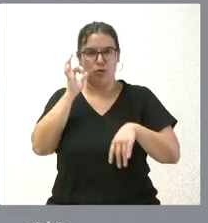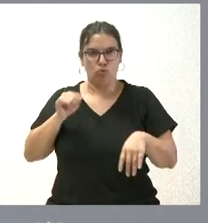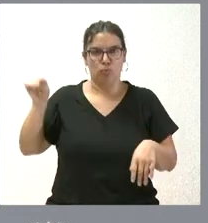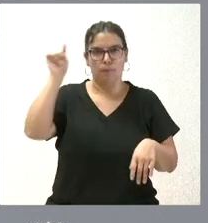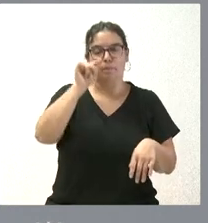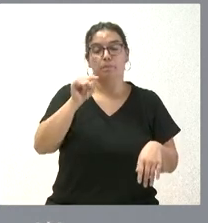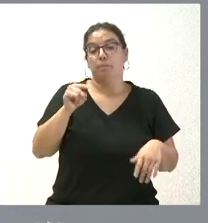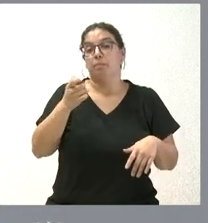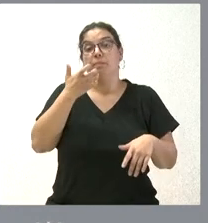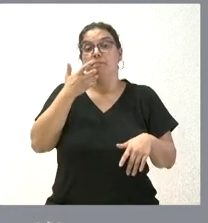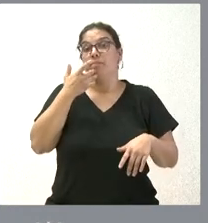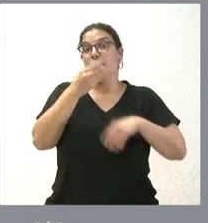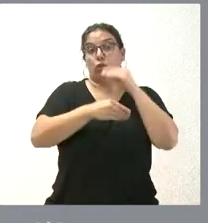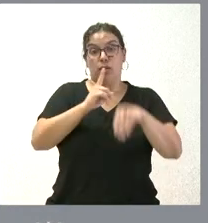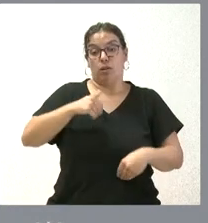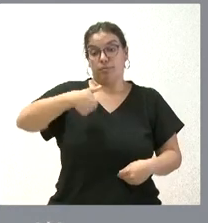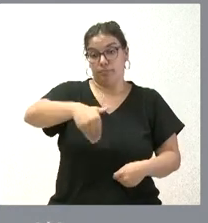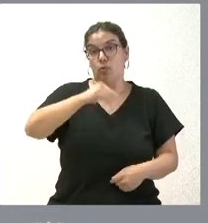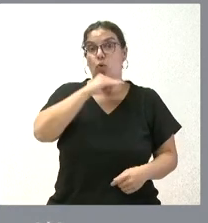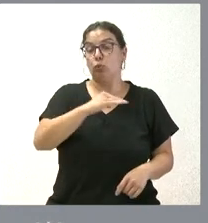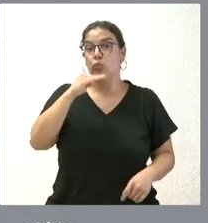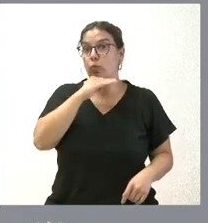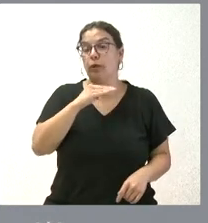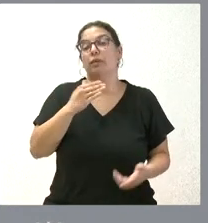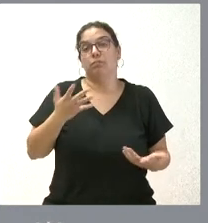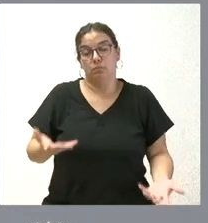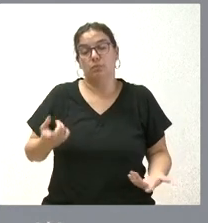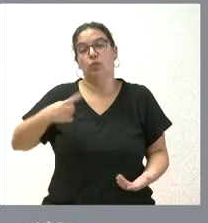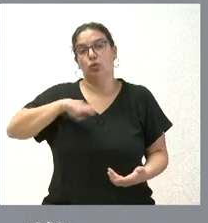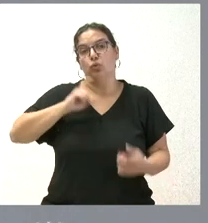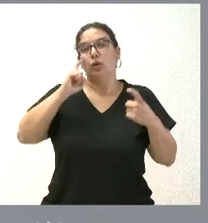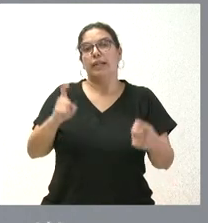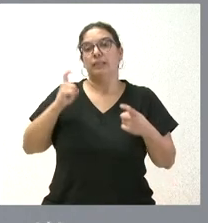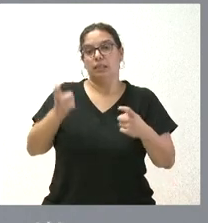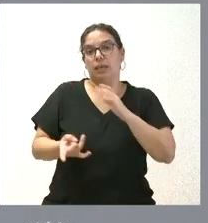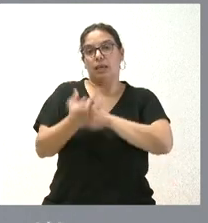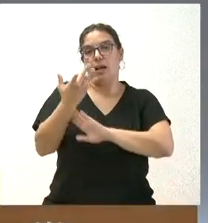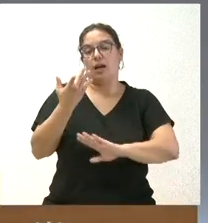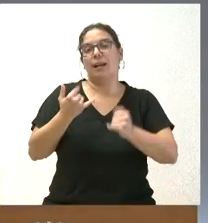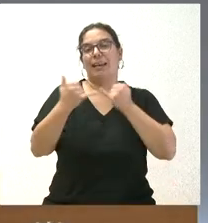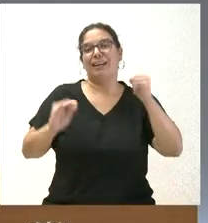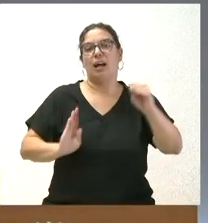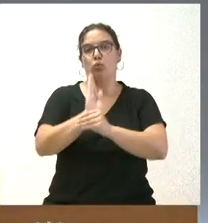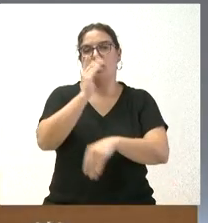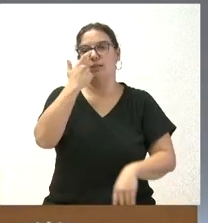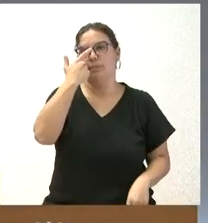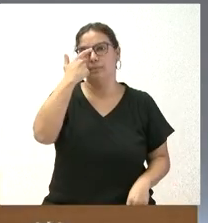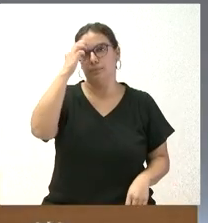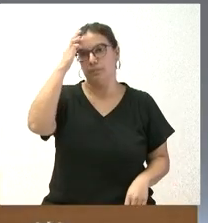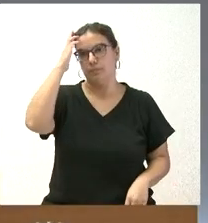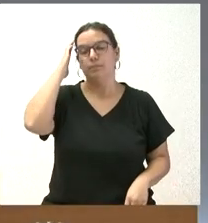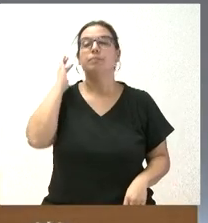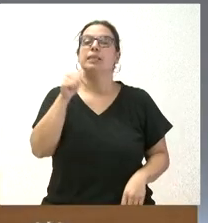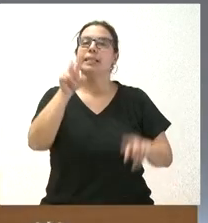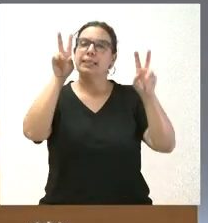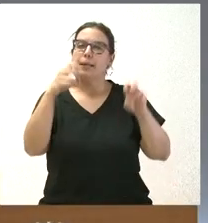lógicamente en este mes que se va a iniciar es en el que nosotros intentaremos sacar esta línea de ayudas. Y sobre este mismo asunto, el